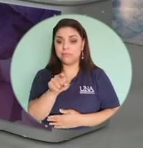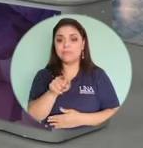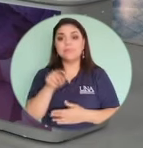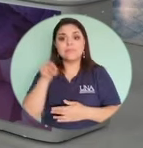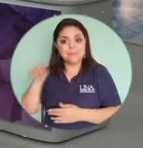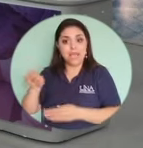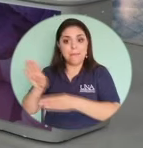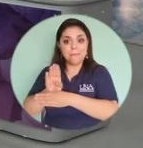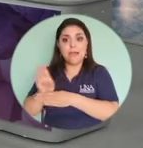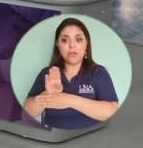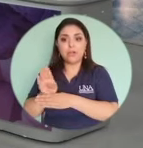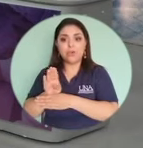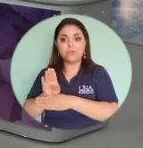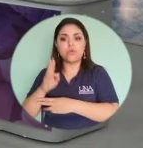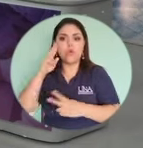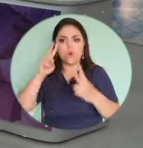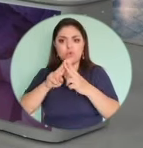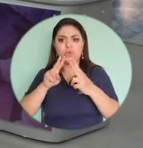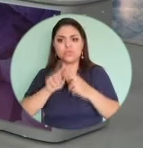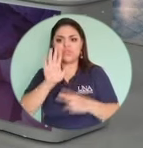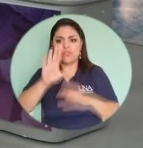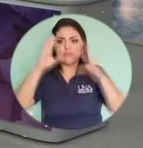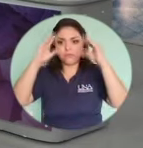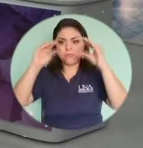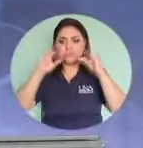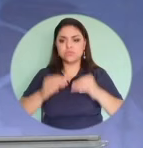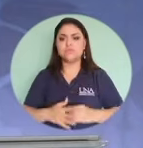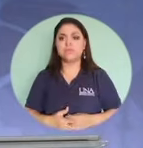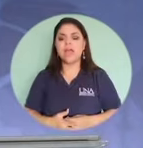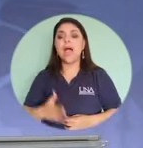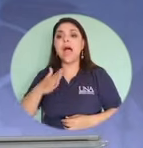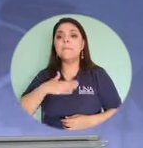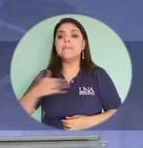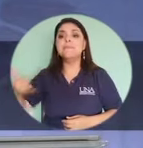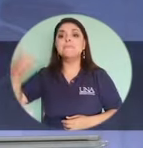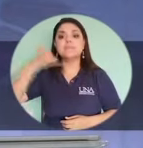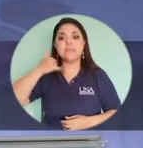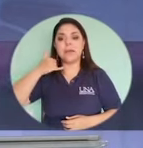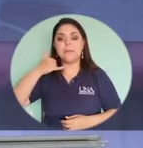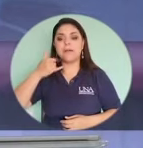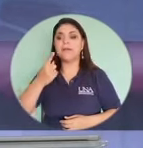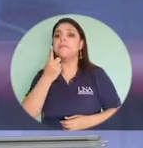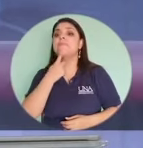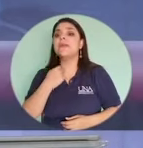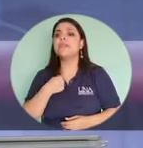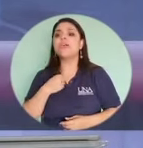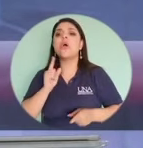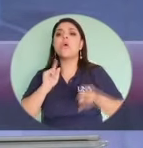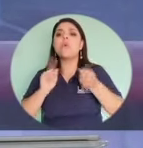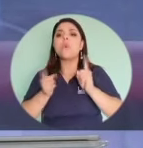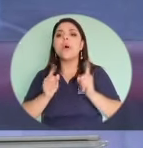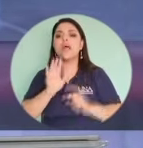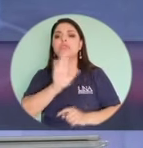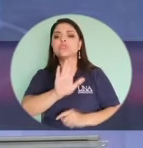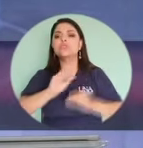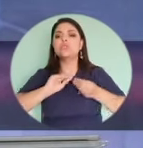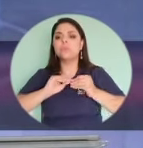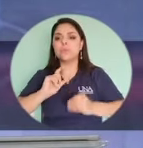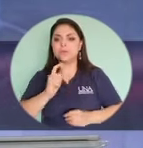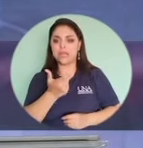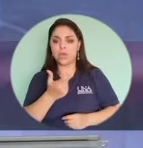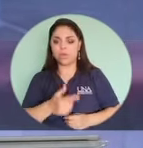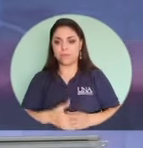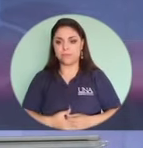Tiene los datos. Yo soy una bien desconfiada. A mí me llaman y me piden el número de cédula y yo le digo, pero si usted fuera mi banco, ¿usted tendría mi número de